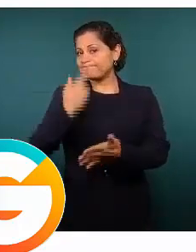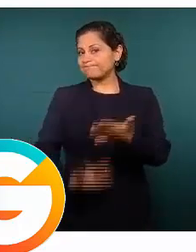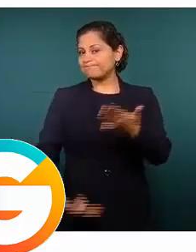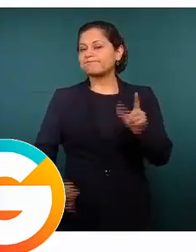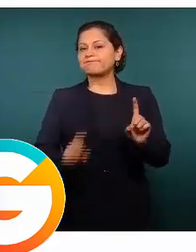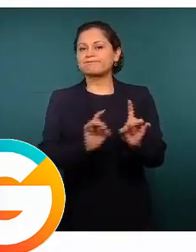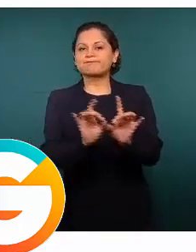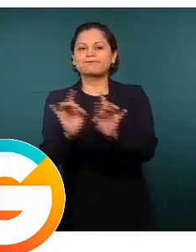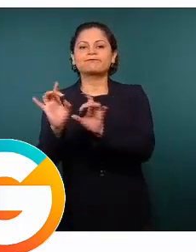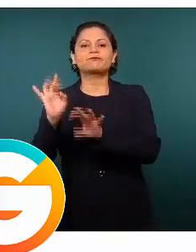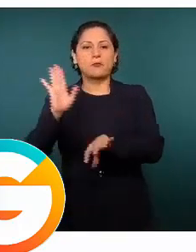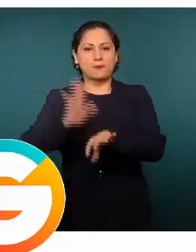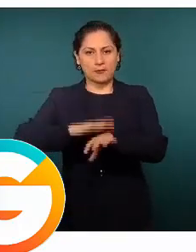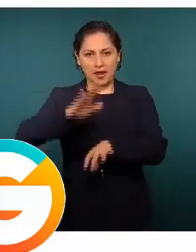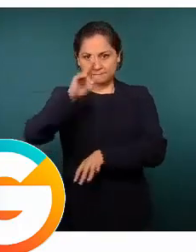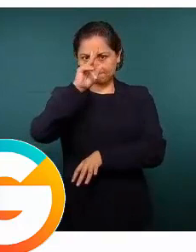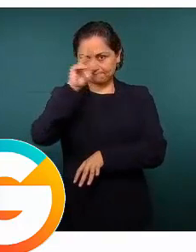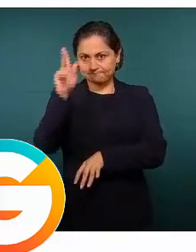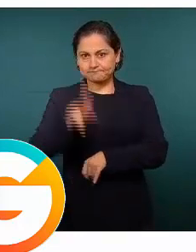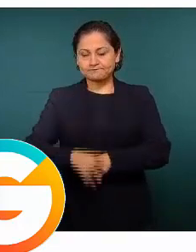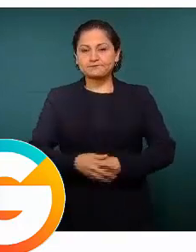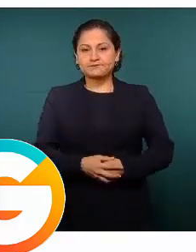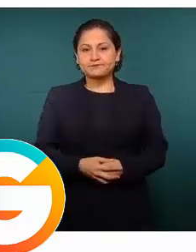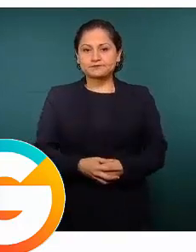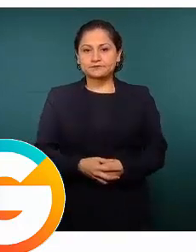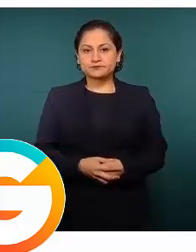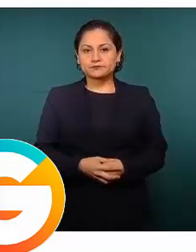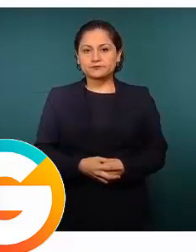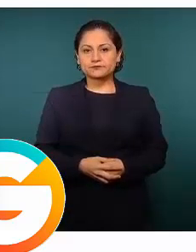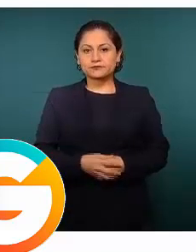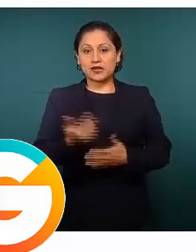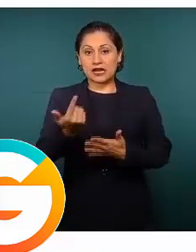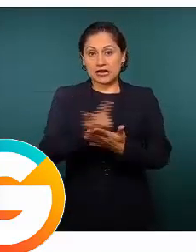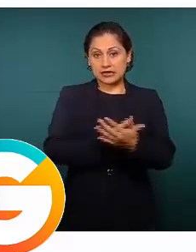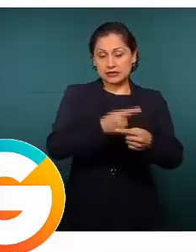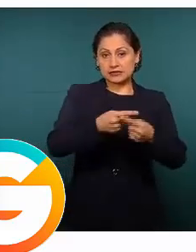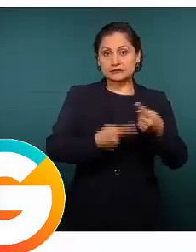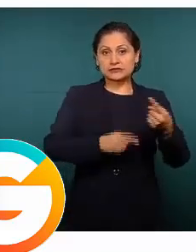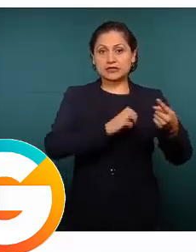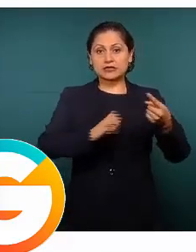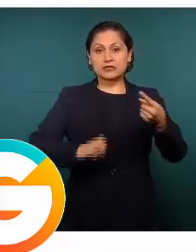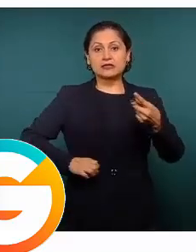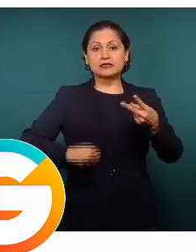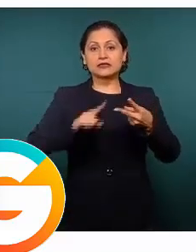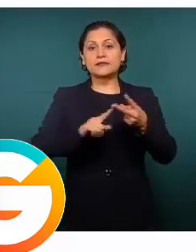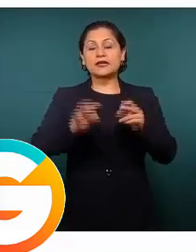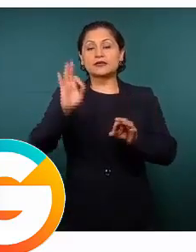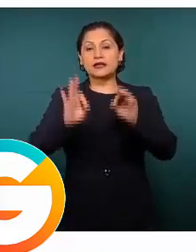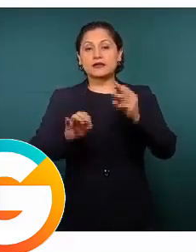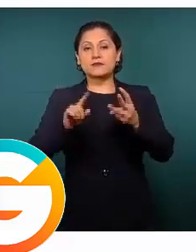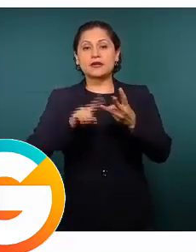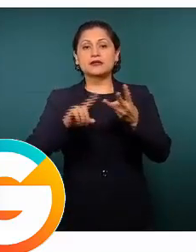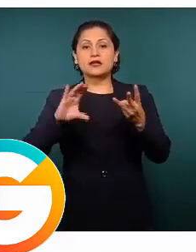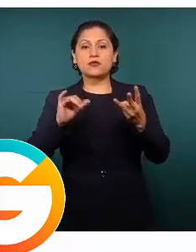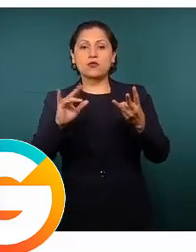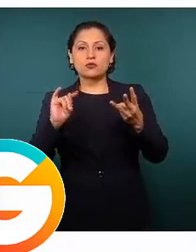y los tres primeros estarían Catepecla, Nelpántega y Cuautitlán,